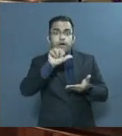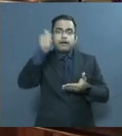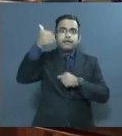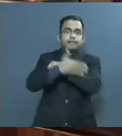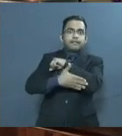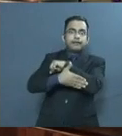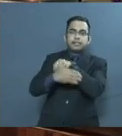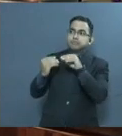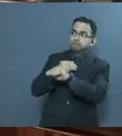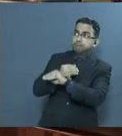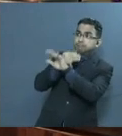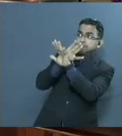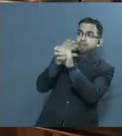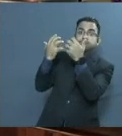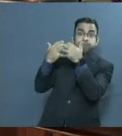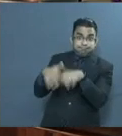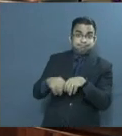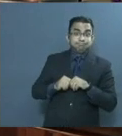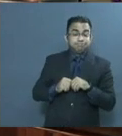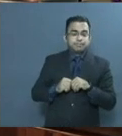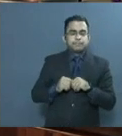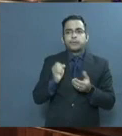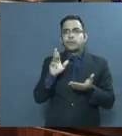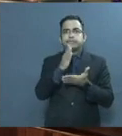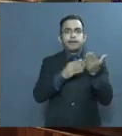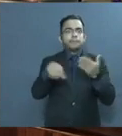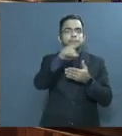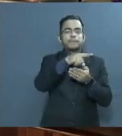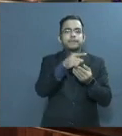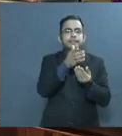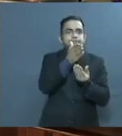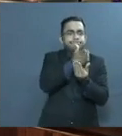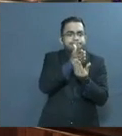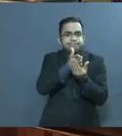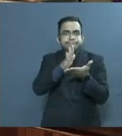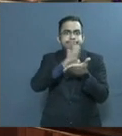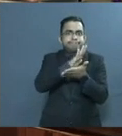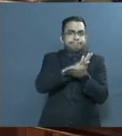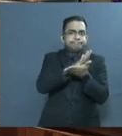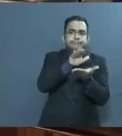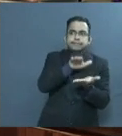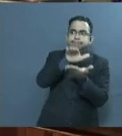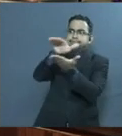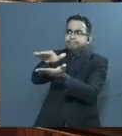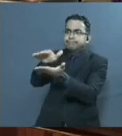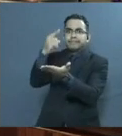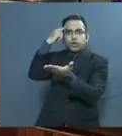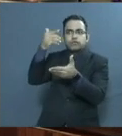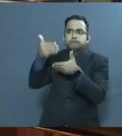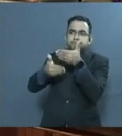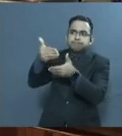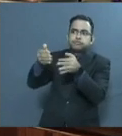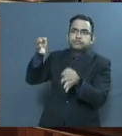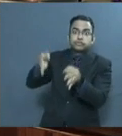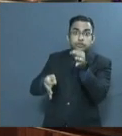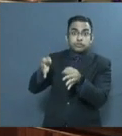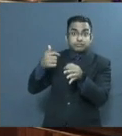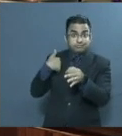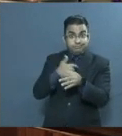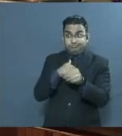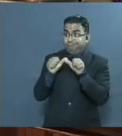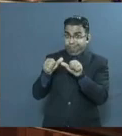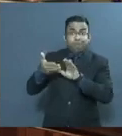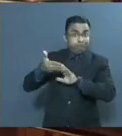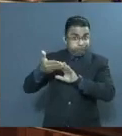posibilitar el depósito de documentos y llevar a cabo diligencias indispensables para el cumplimiento de